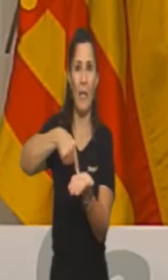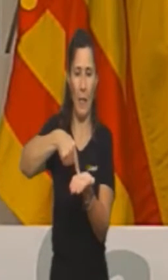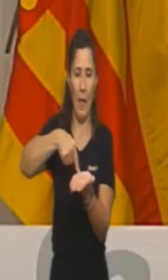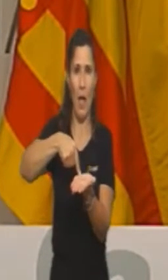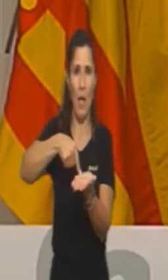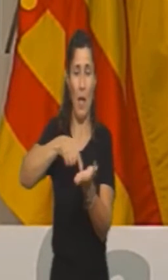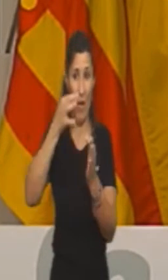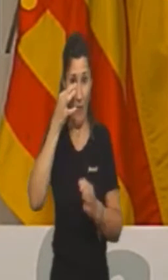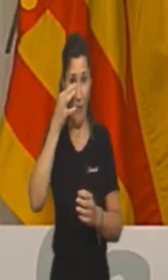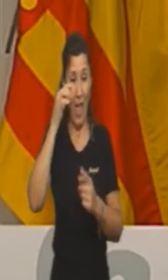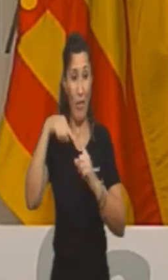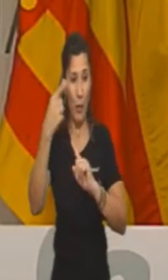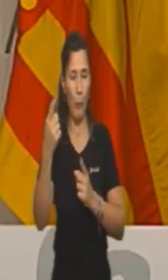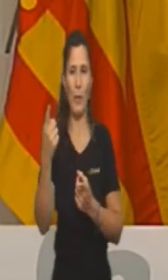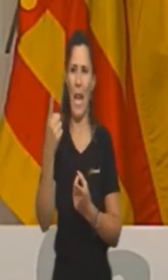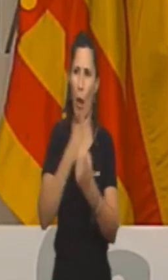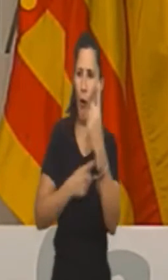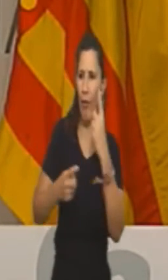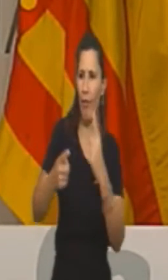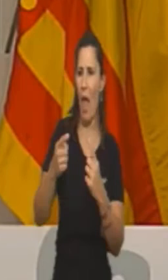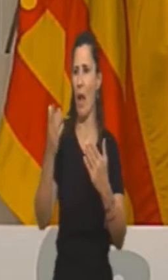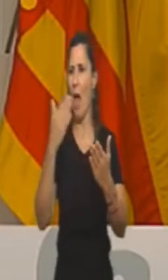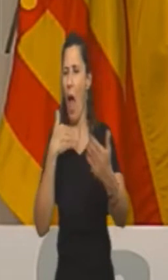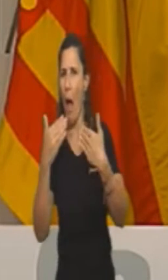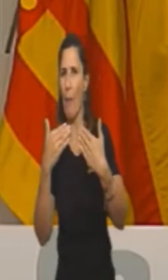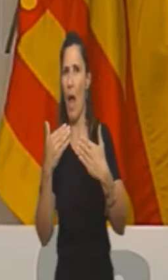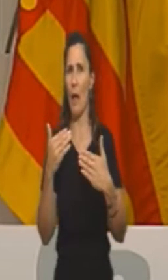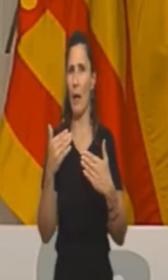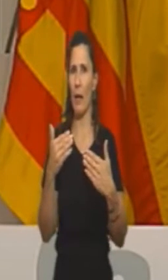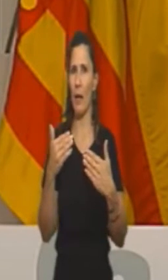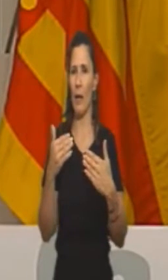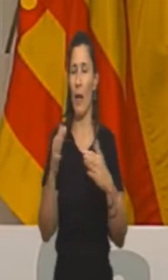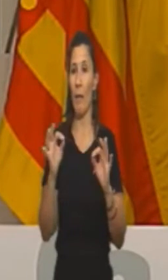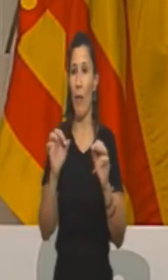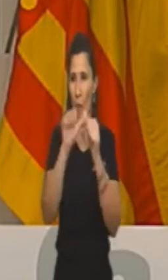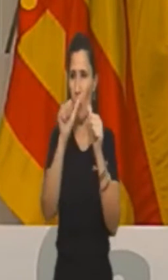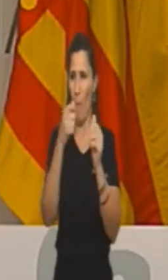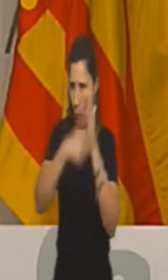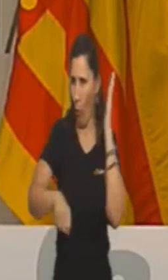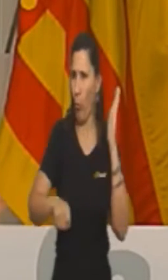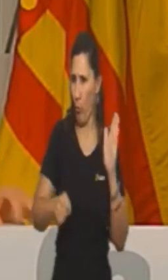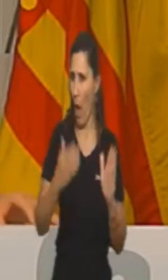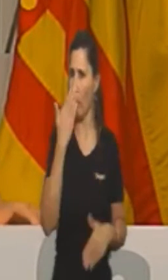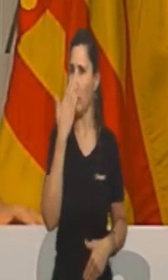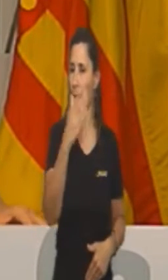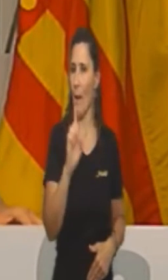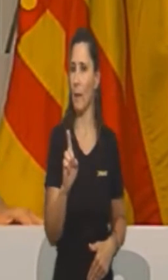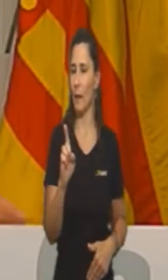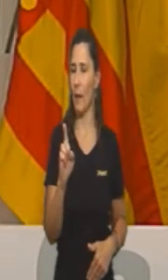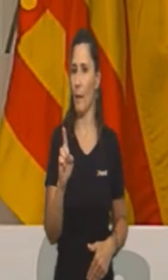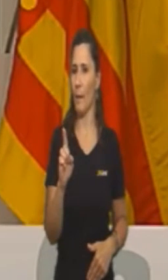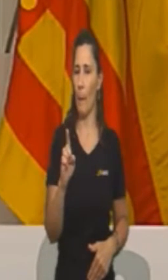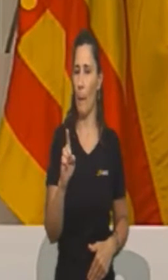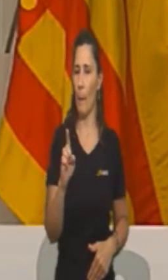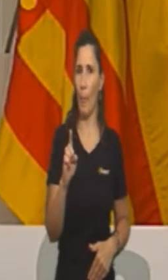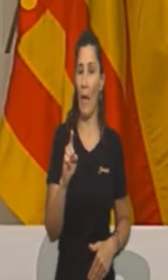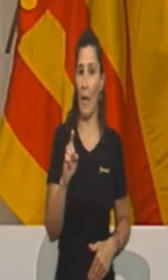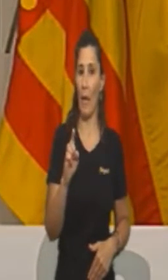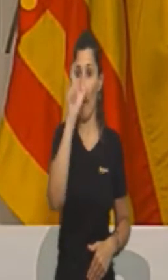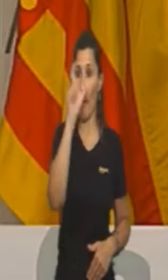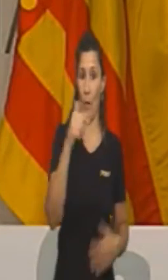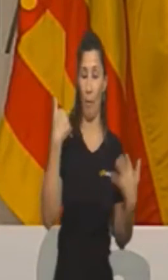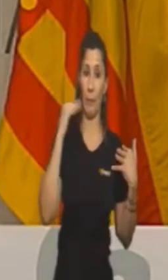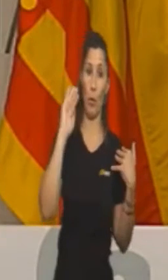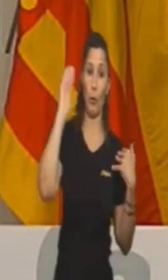Que después de negociar, y ya les puedo asegurar que de manera durísima, el conseller de Hacienda,